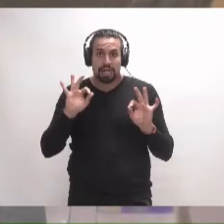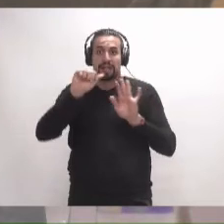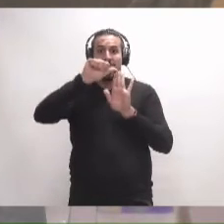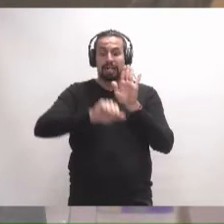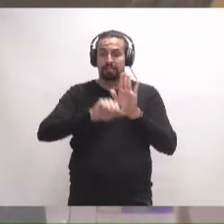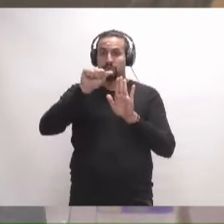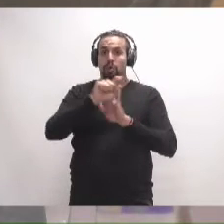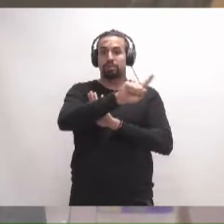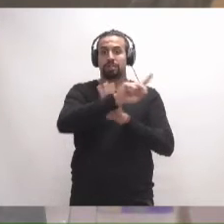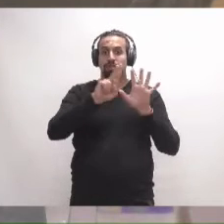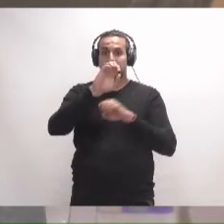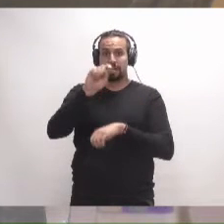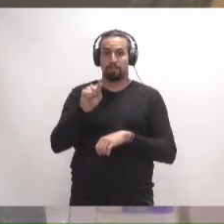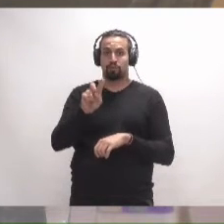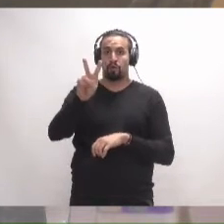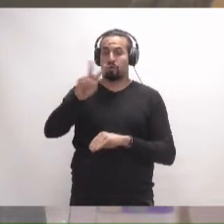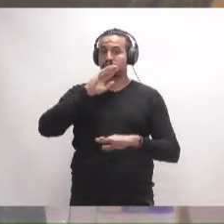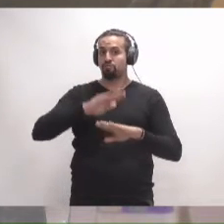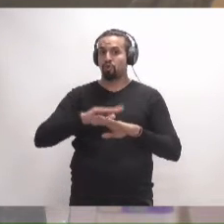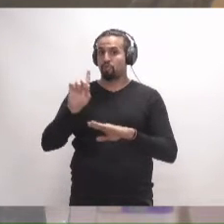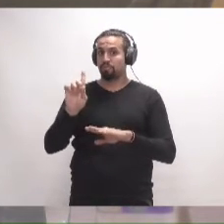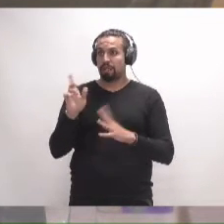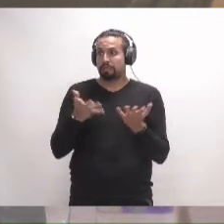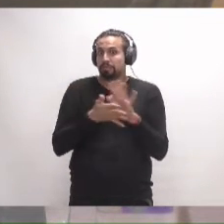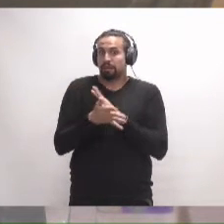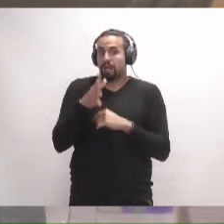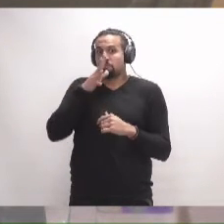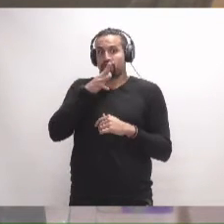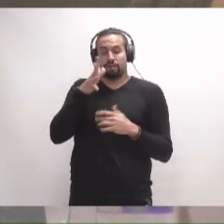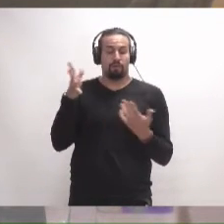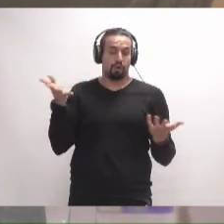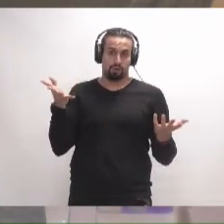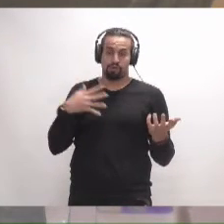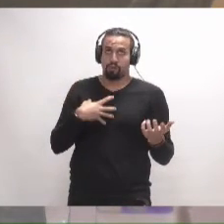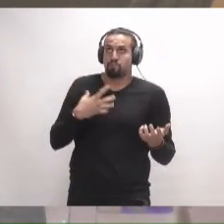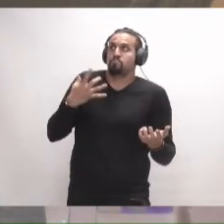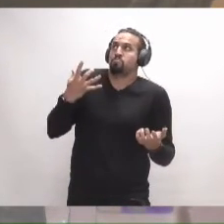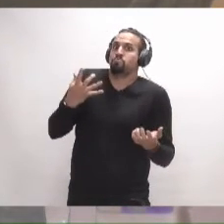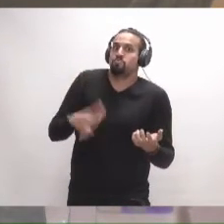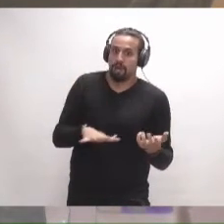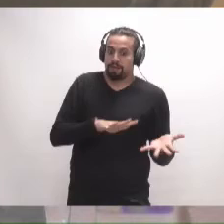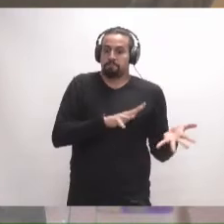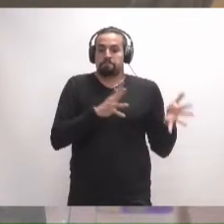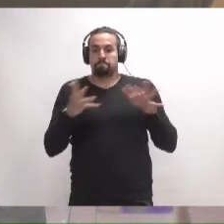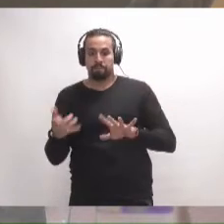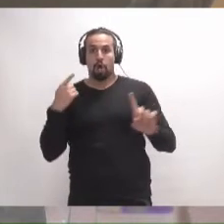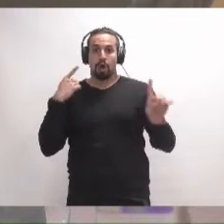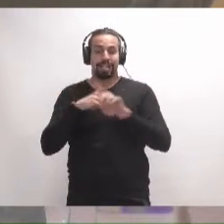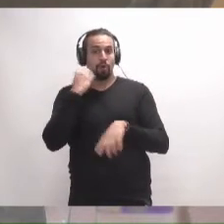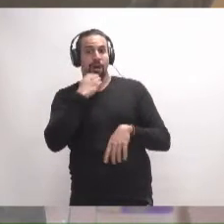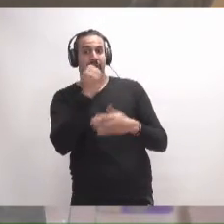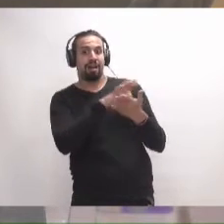artículo 170.2, no caben dentro de los motivos que se pueden llevar a cabo para presentar